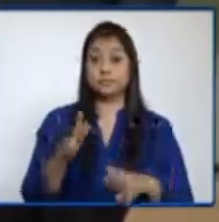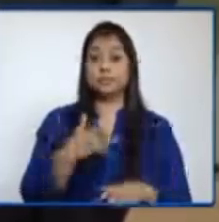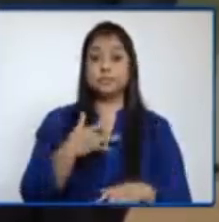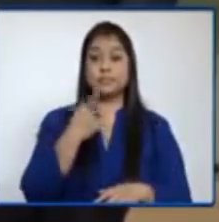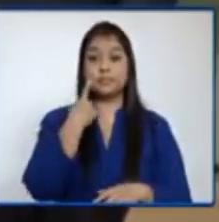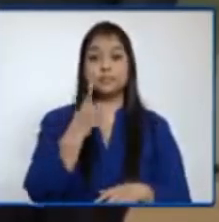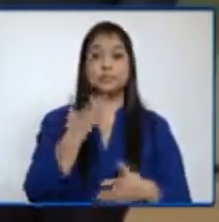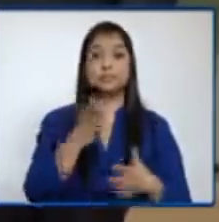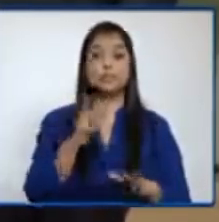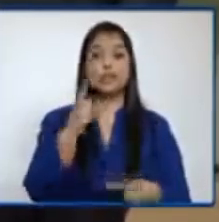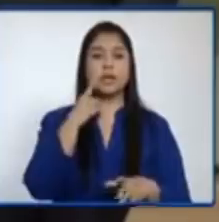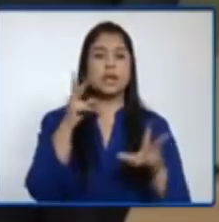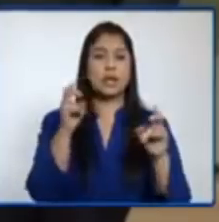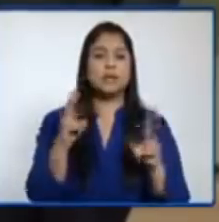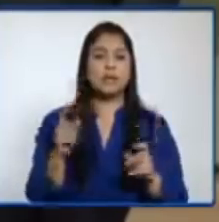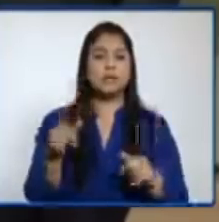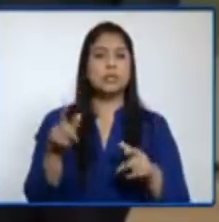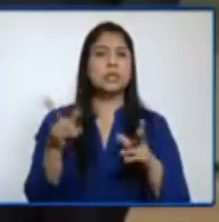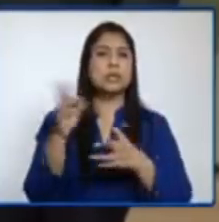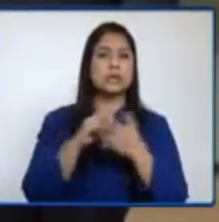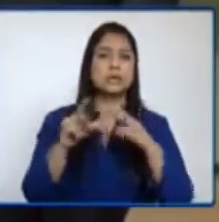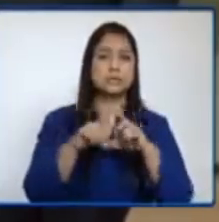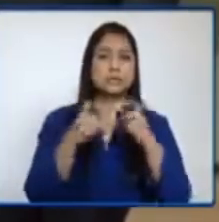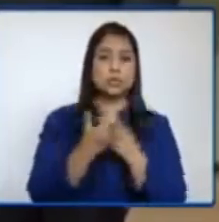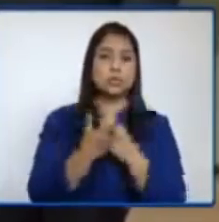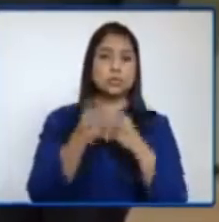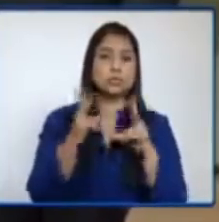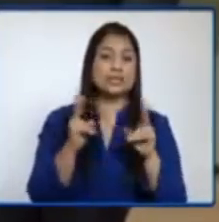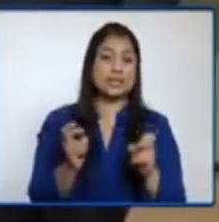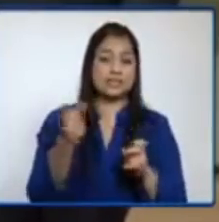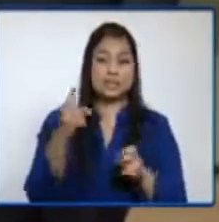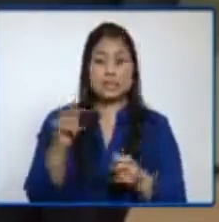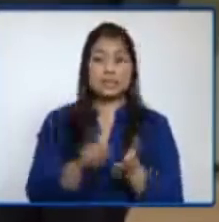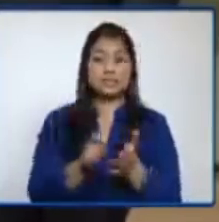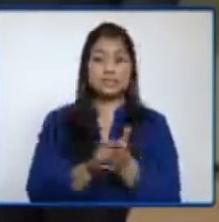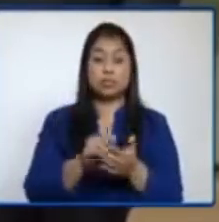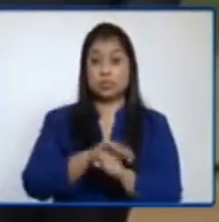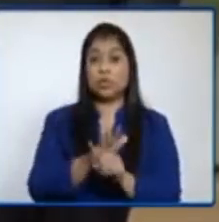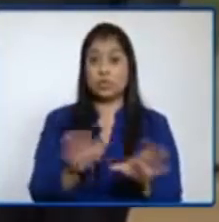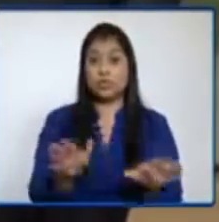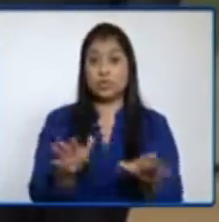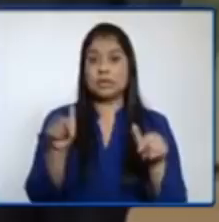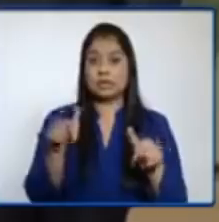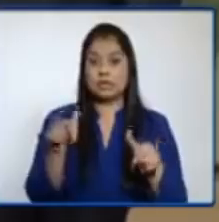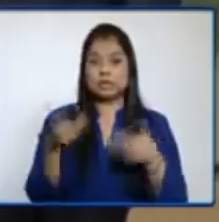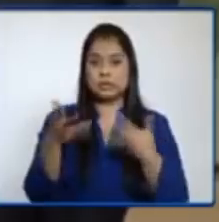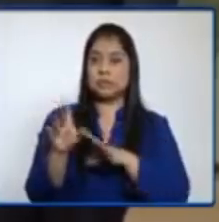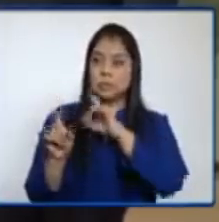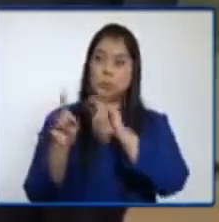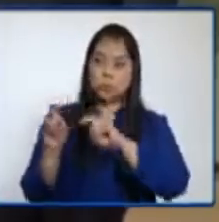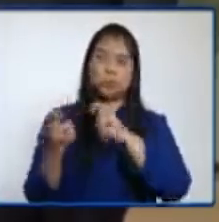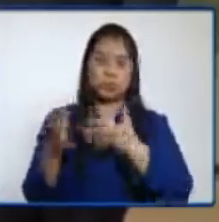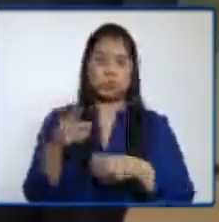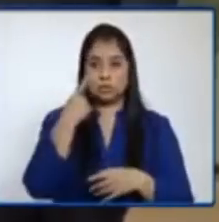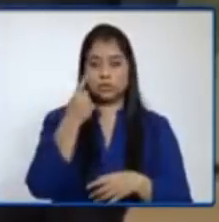hemos hemos abordado el regreso a clases desde el tema de las pruebas de COVID, que se nos ha estado consultando al respecto,